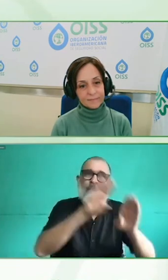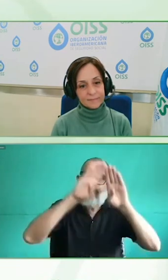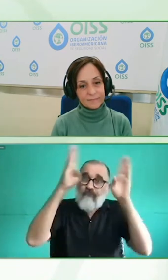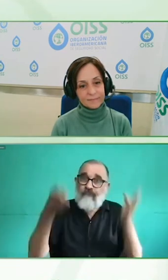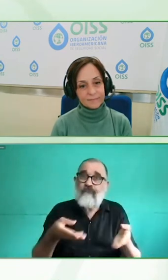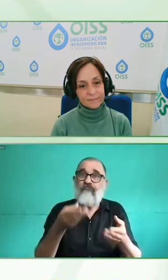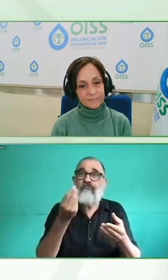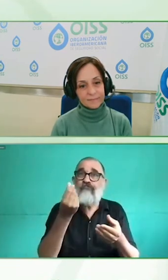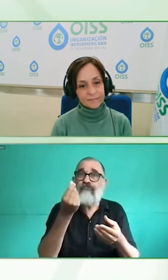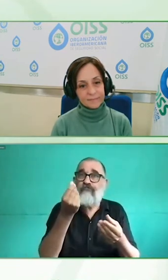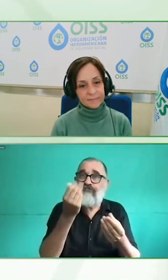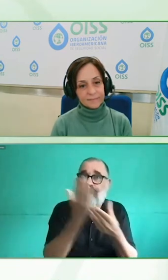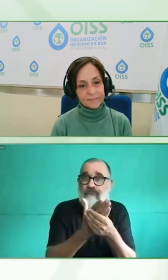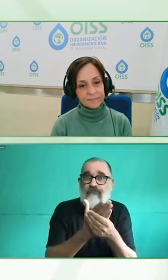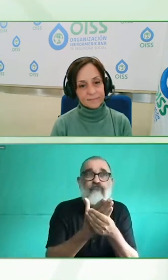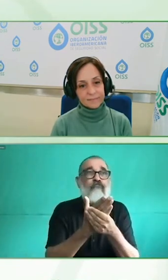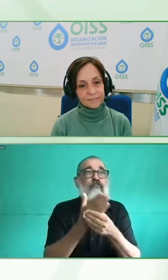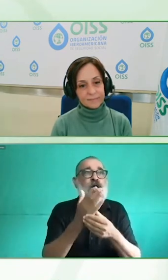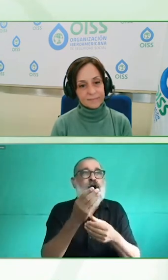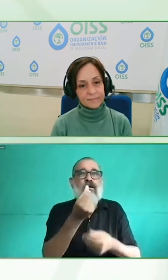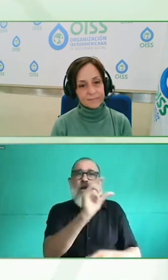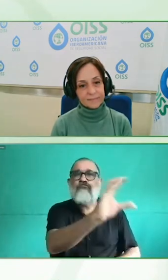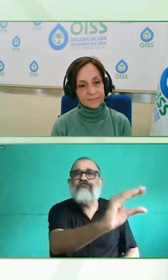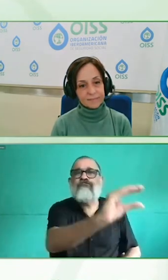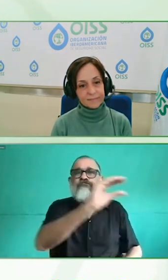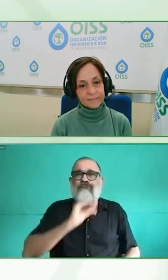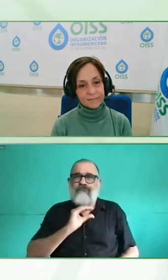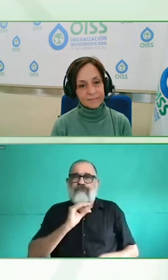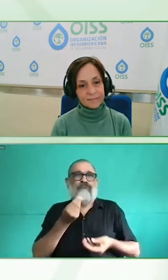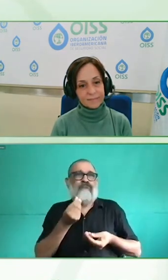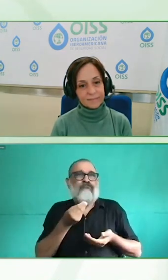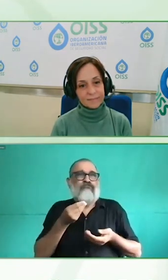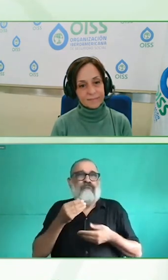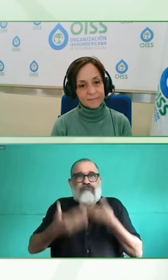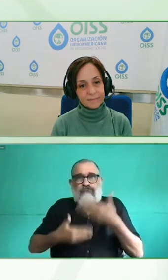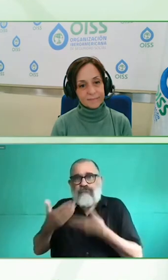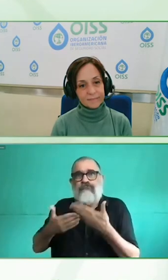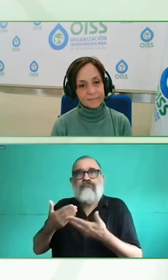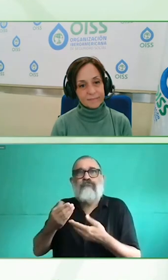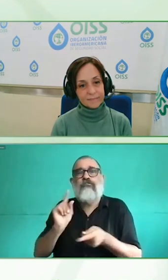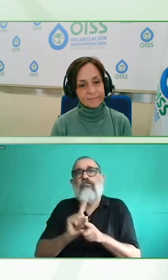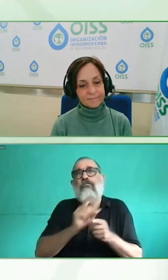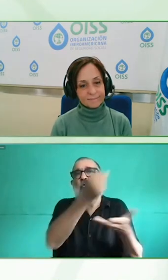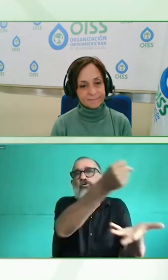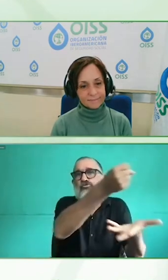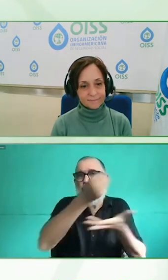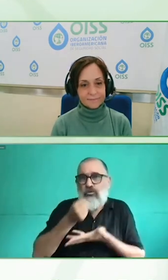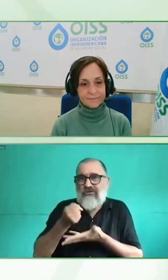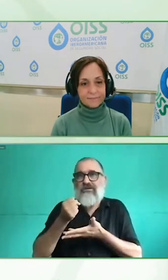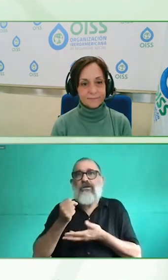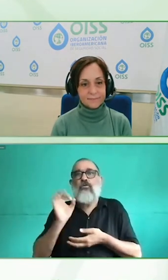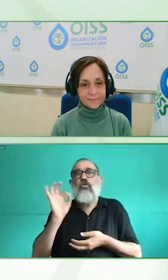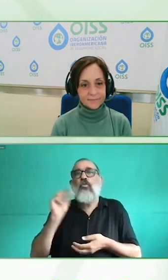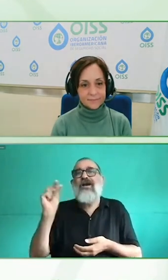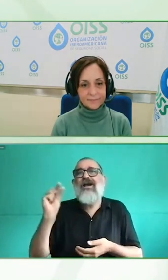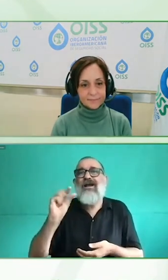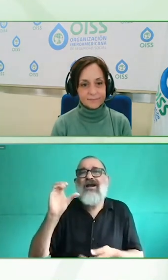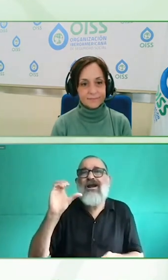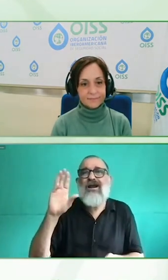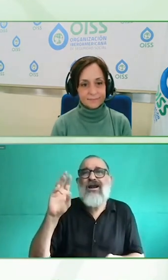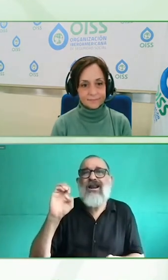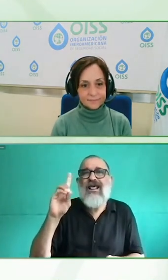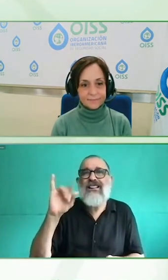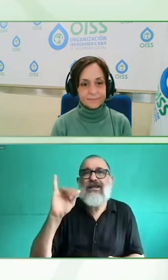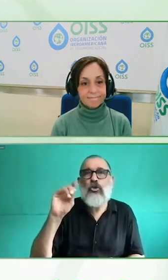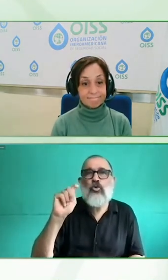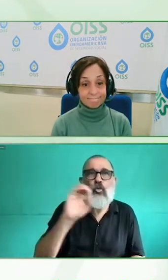siendo disruptivo no trabajar en islas, ¿no? Yo creo que a veces cuando uno trabaja en el mundo de la discapacidad se mete a una isla, ¿no? En un continente